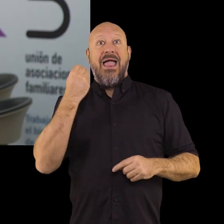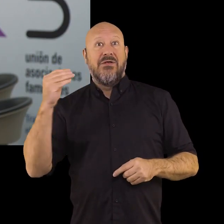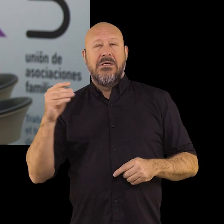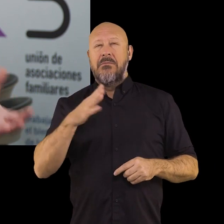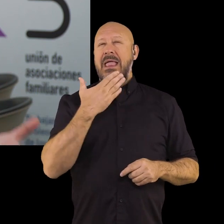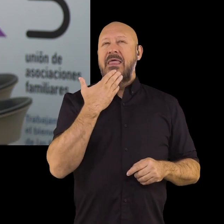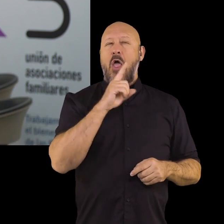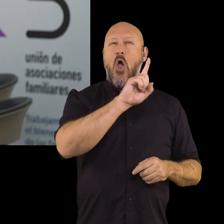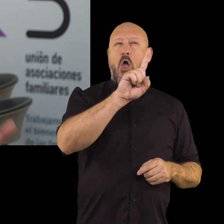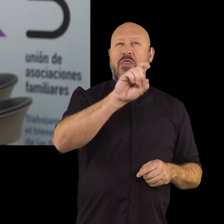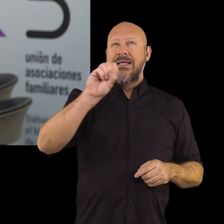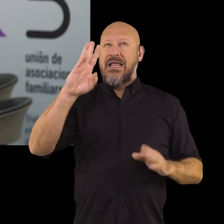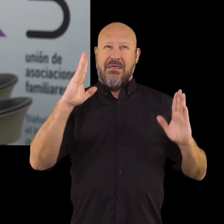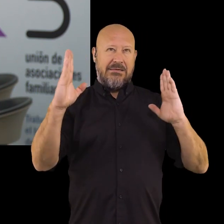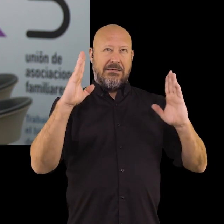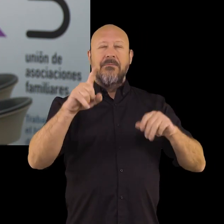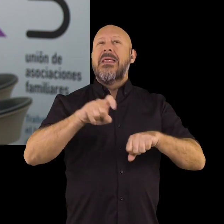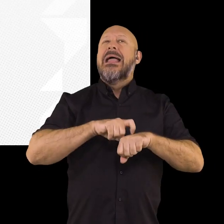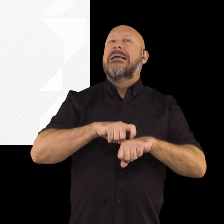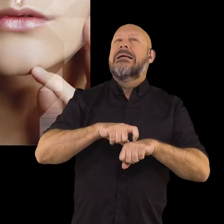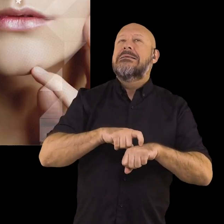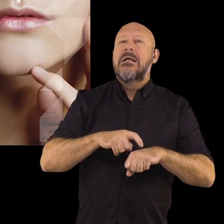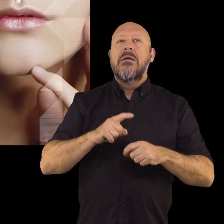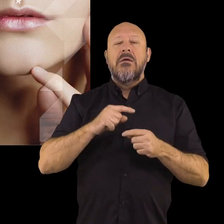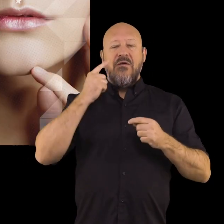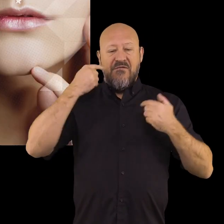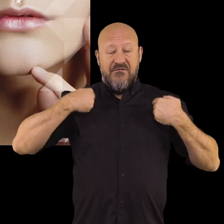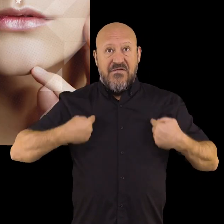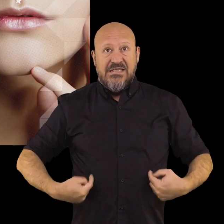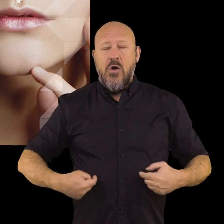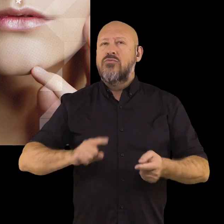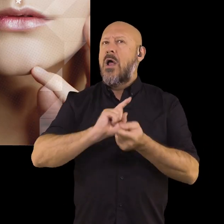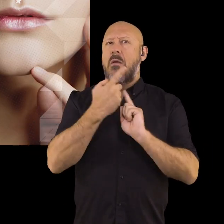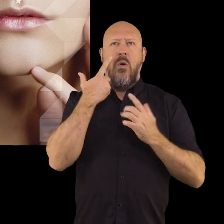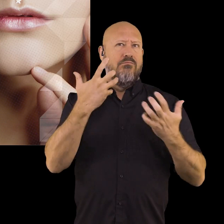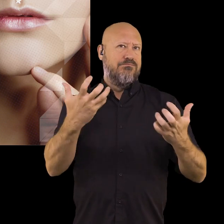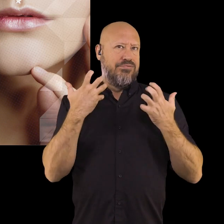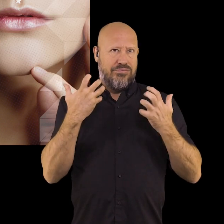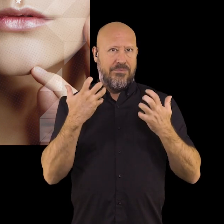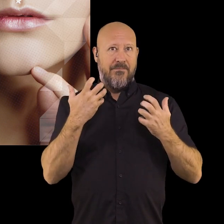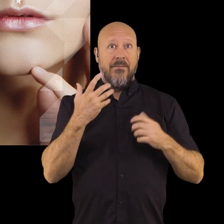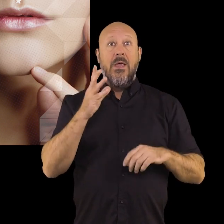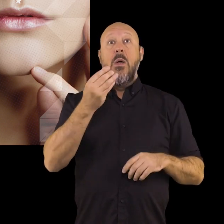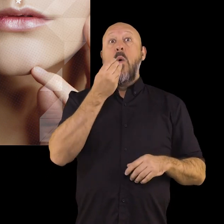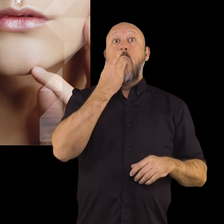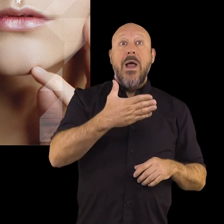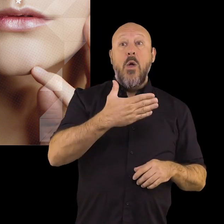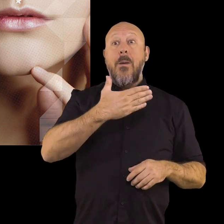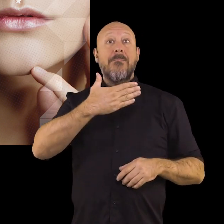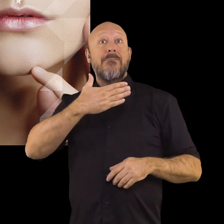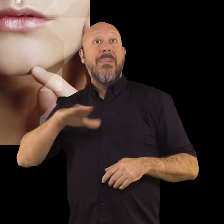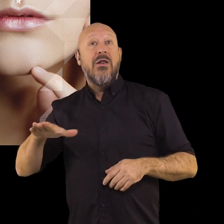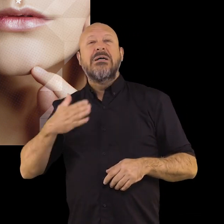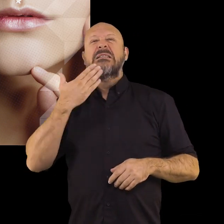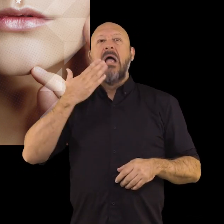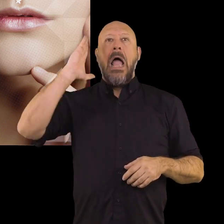aproximadamente entre los 11 y 13 años, se caracteriza por cambios físicos significativos. Lo bueno y lo